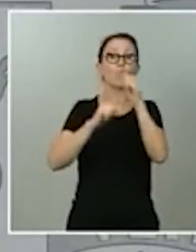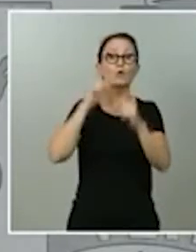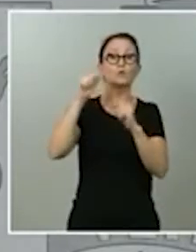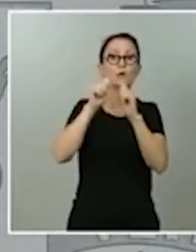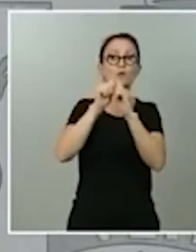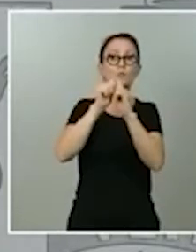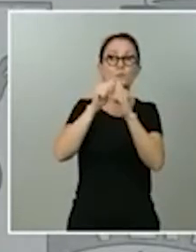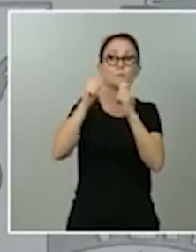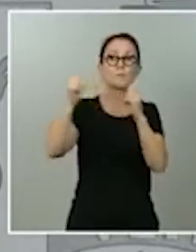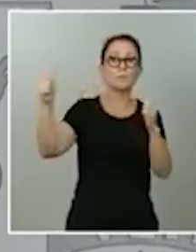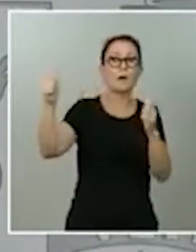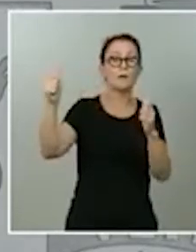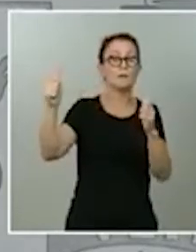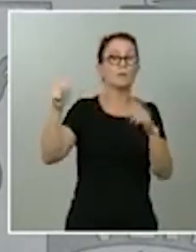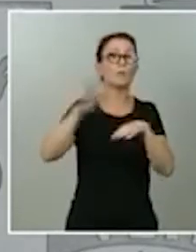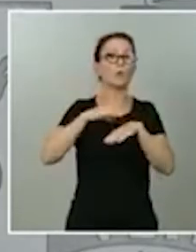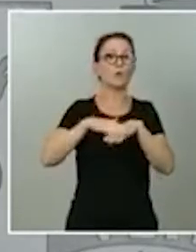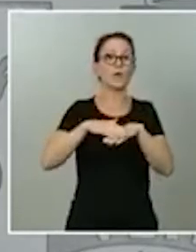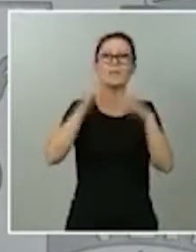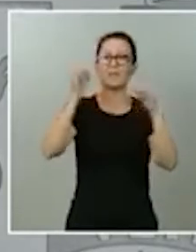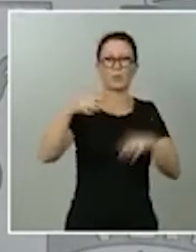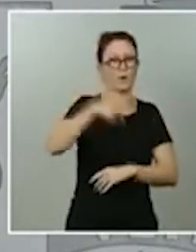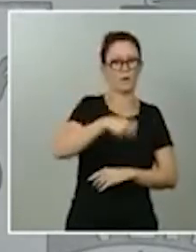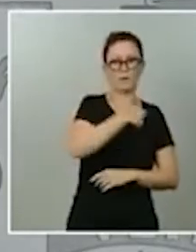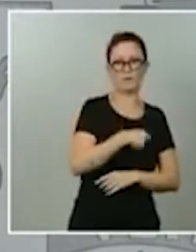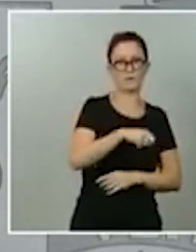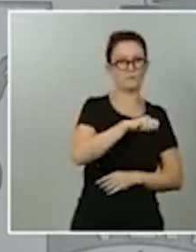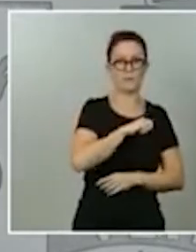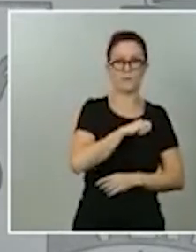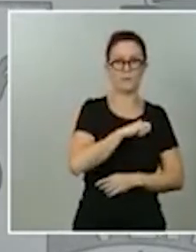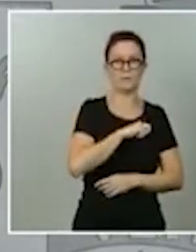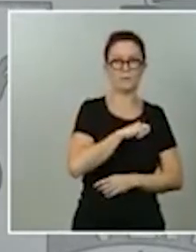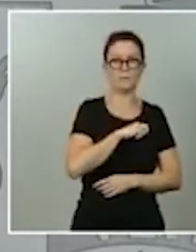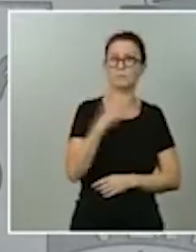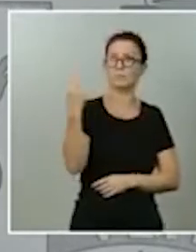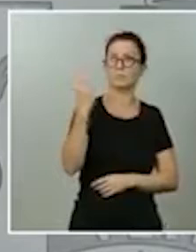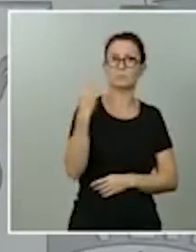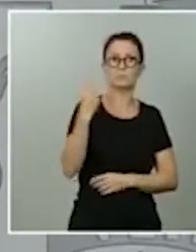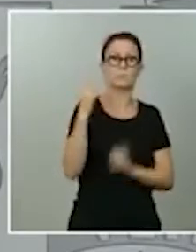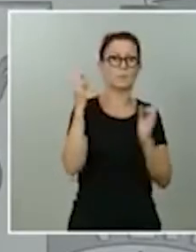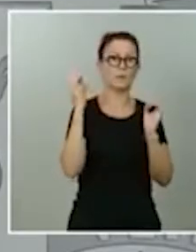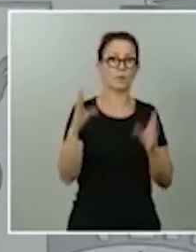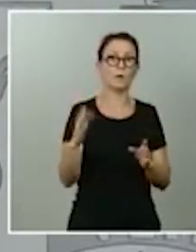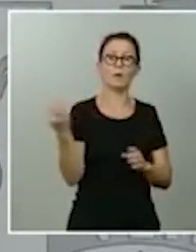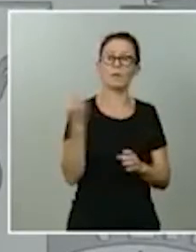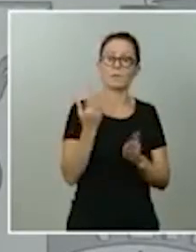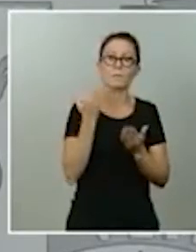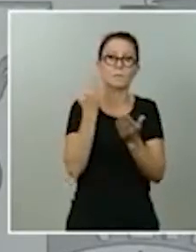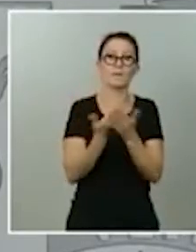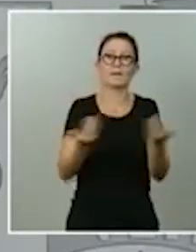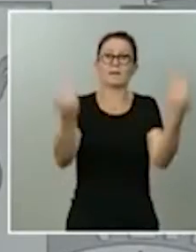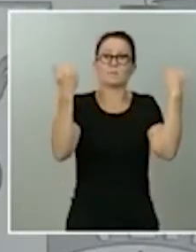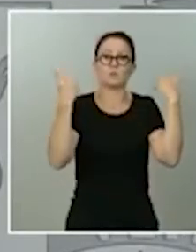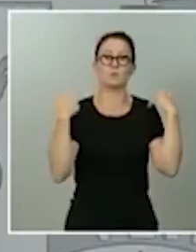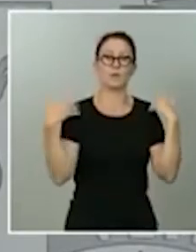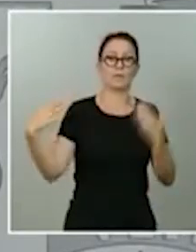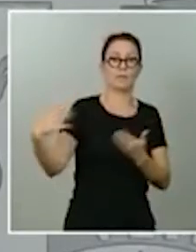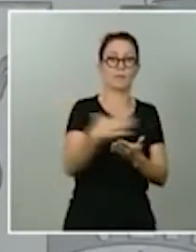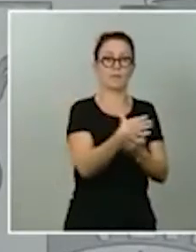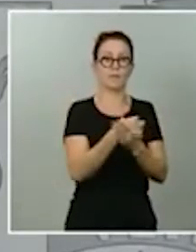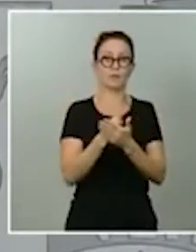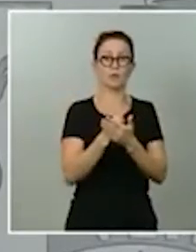causas creo que es importante apelar a la responsabilidad de todos apelar a la responsabilidad sobre todo individual